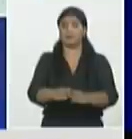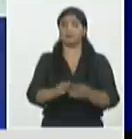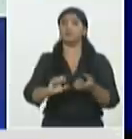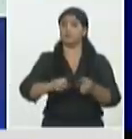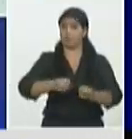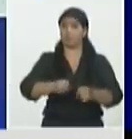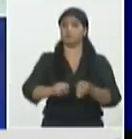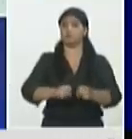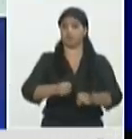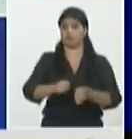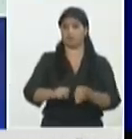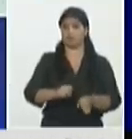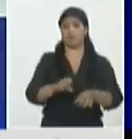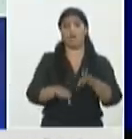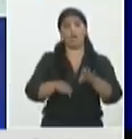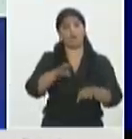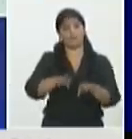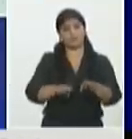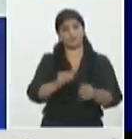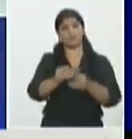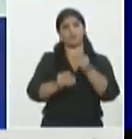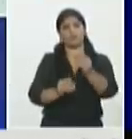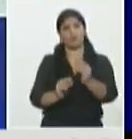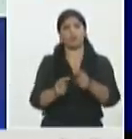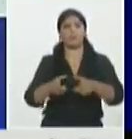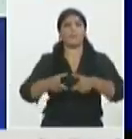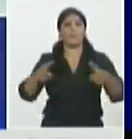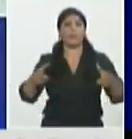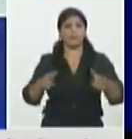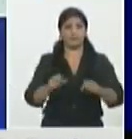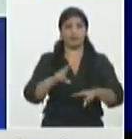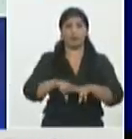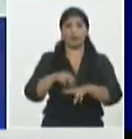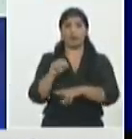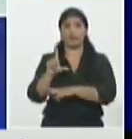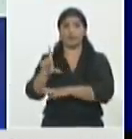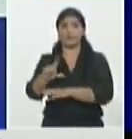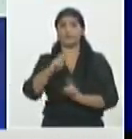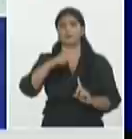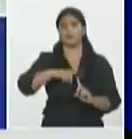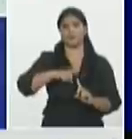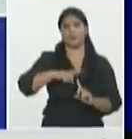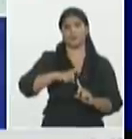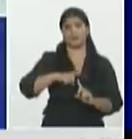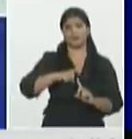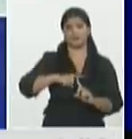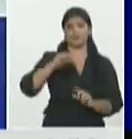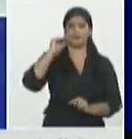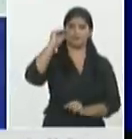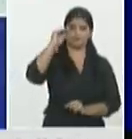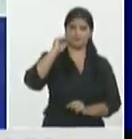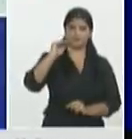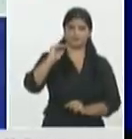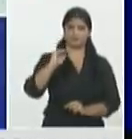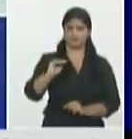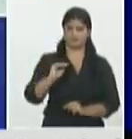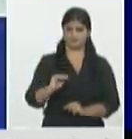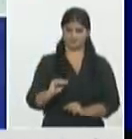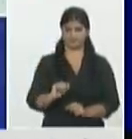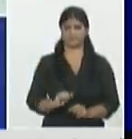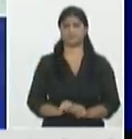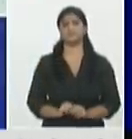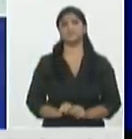ha tenido algunas cifras elevadas Holguín y las Tunas que son las cifras más bajas